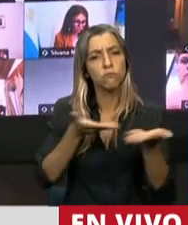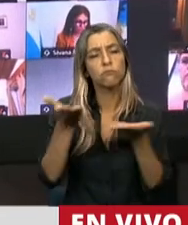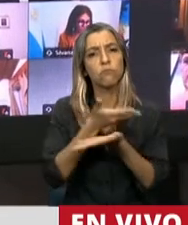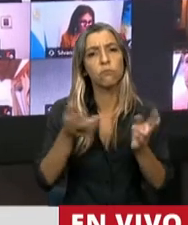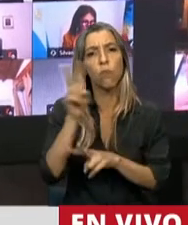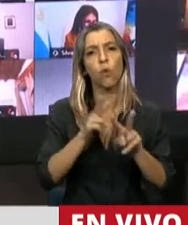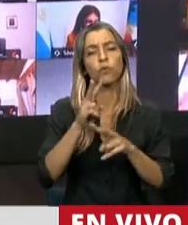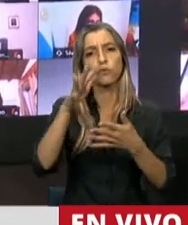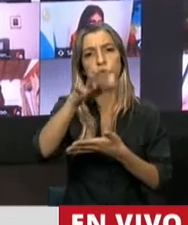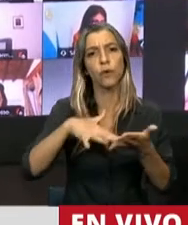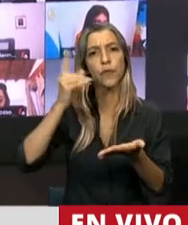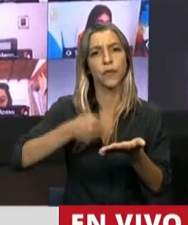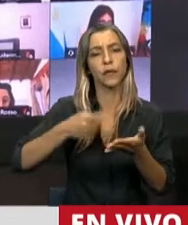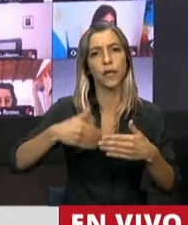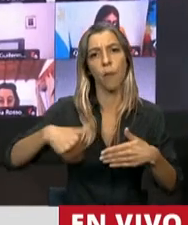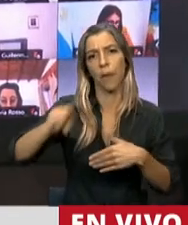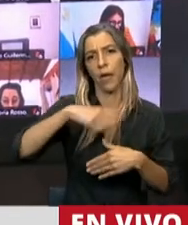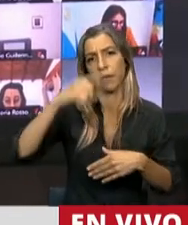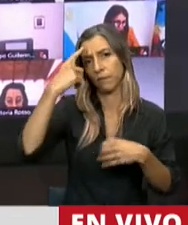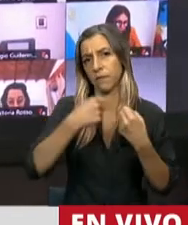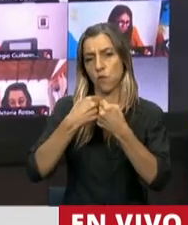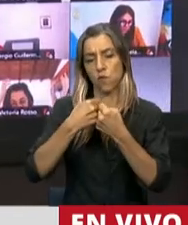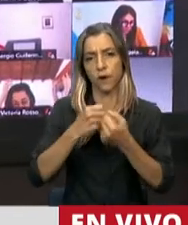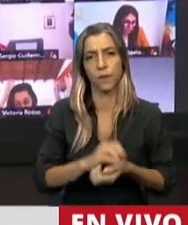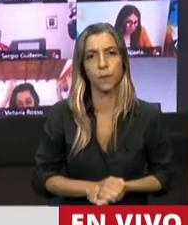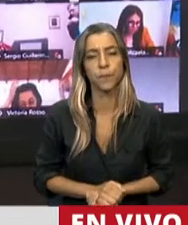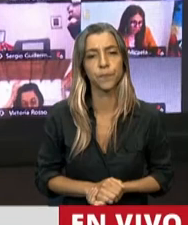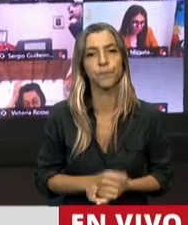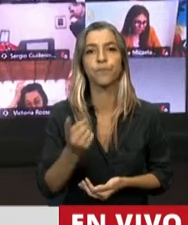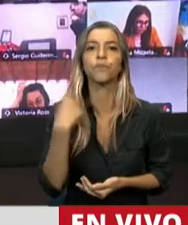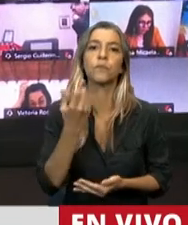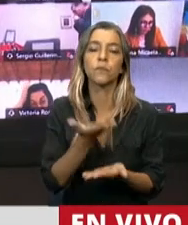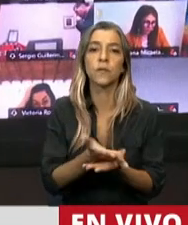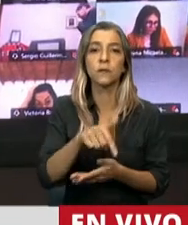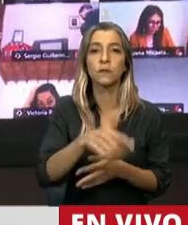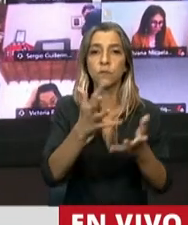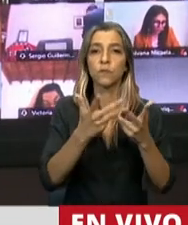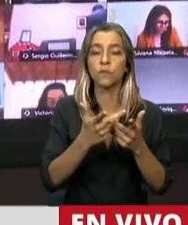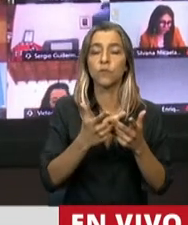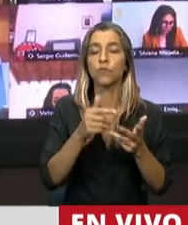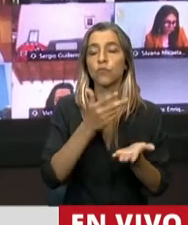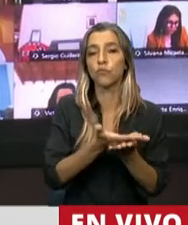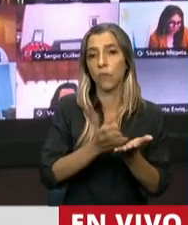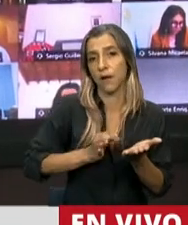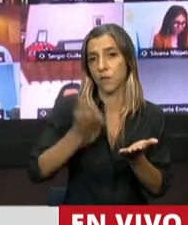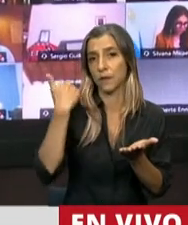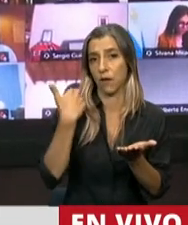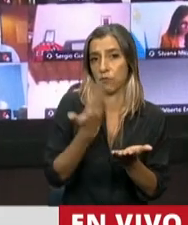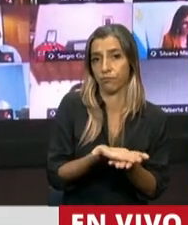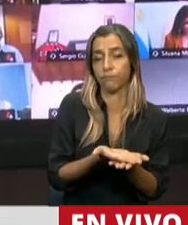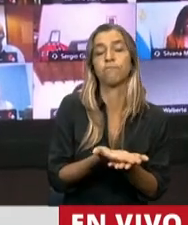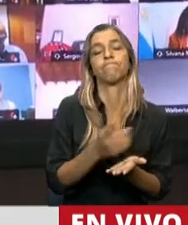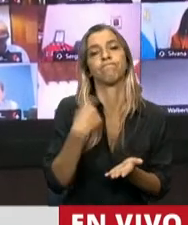unificado respecto a los proyectos en consideración. Cuando presentamos el proyecto el año pasado, lo que nos motivó a hacerlo fue